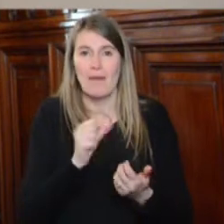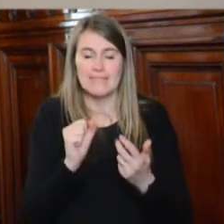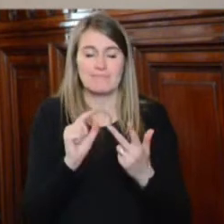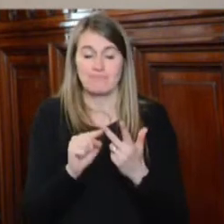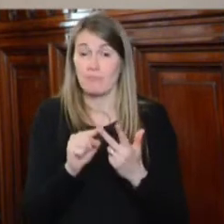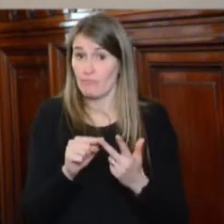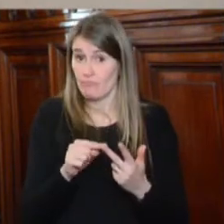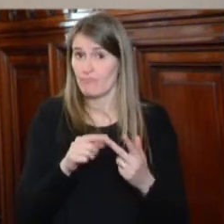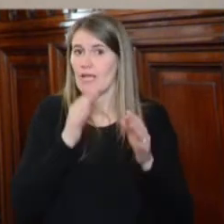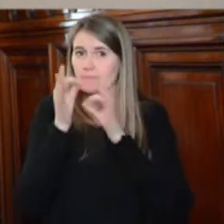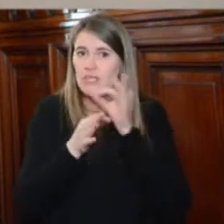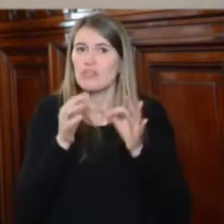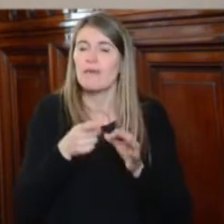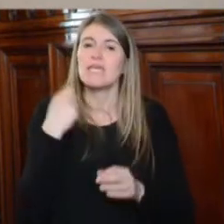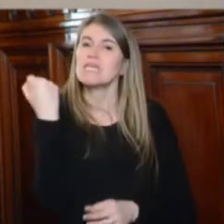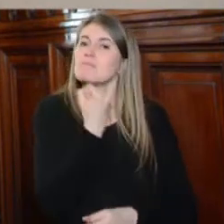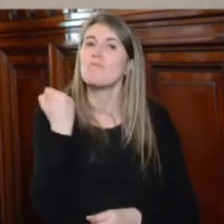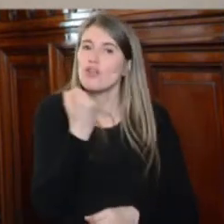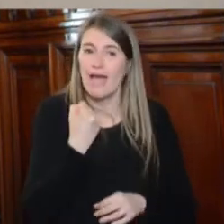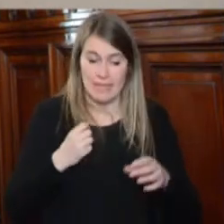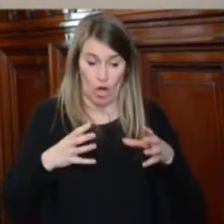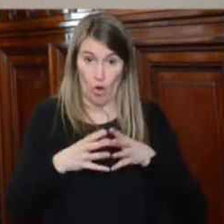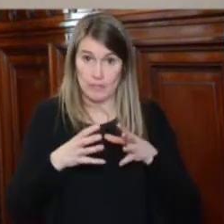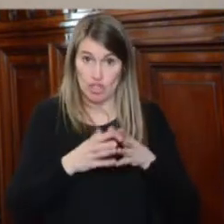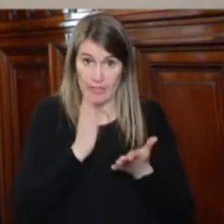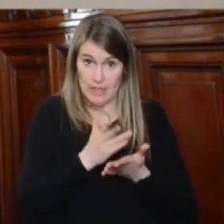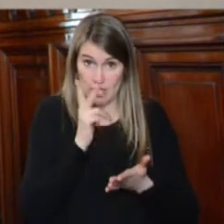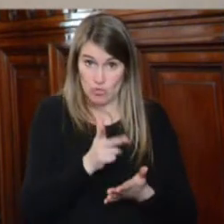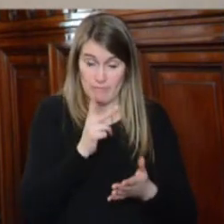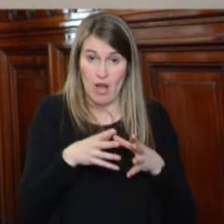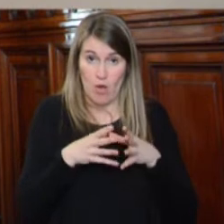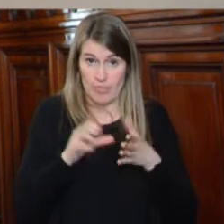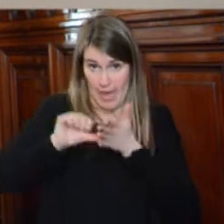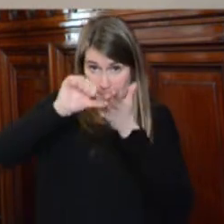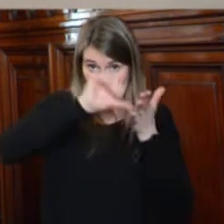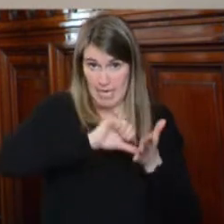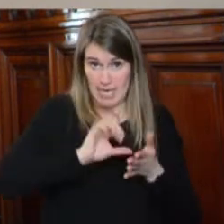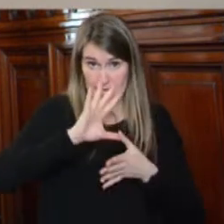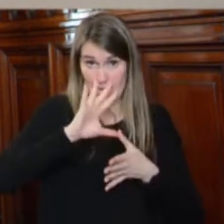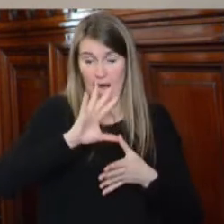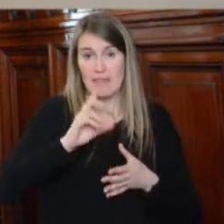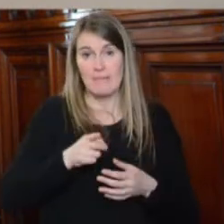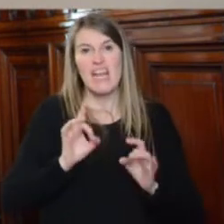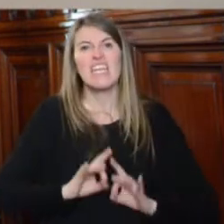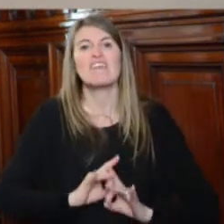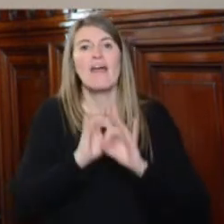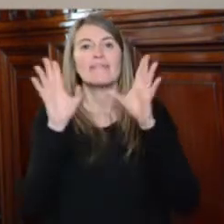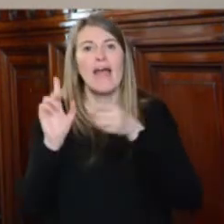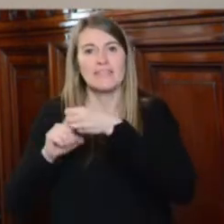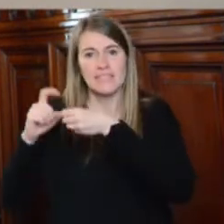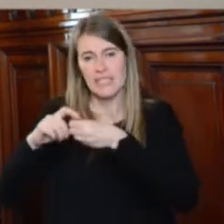manifestar la importancia que también tiene para la comisión y esa su relatoría la cuestión de la libertad sindical.